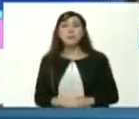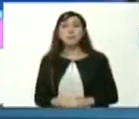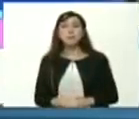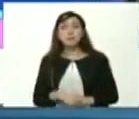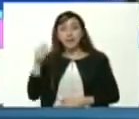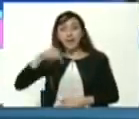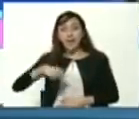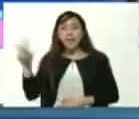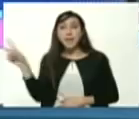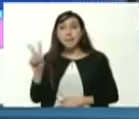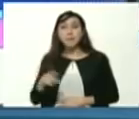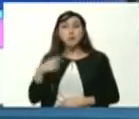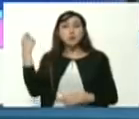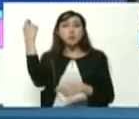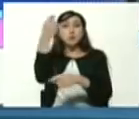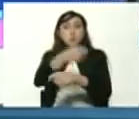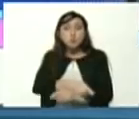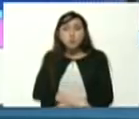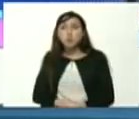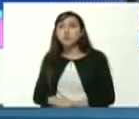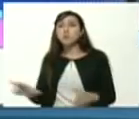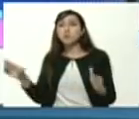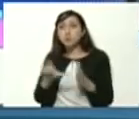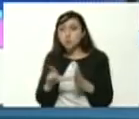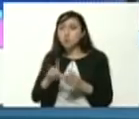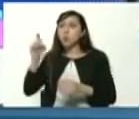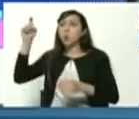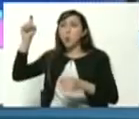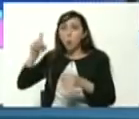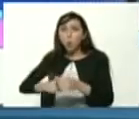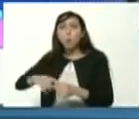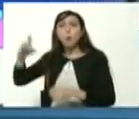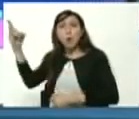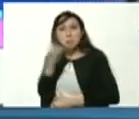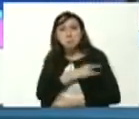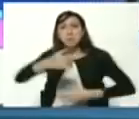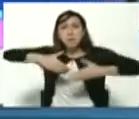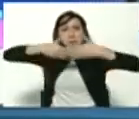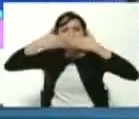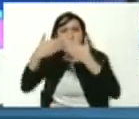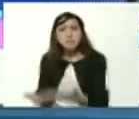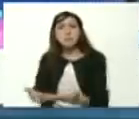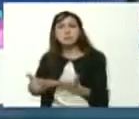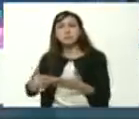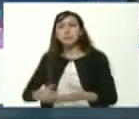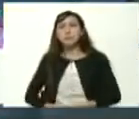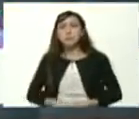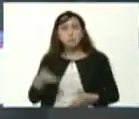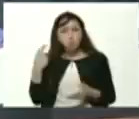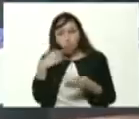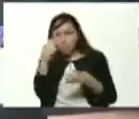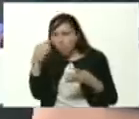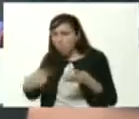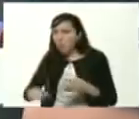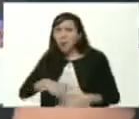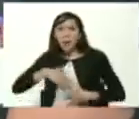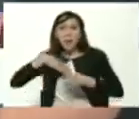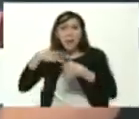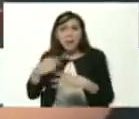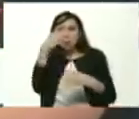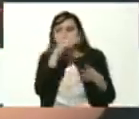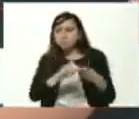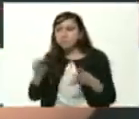en Venezuela son bachilleres con cupo porque le vamos a garantizar la oferta diversa e